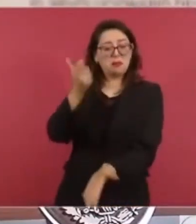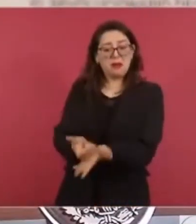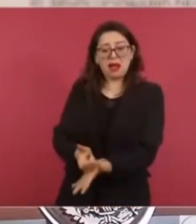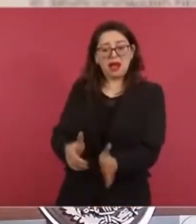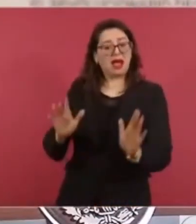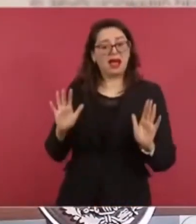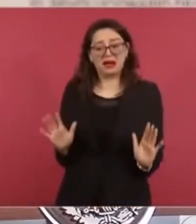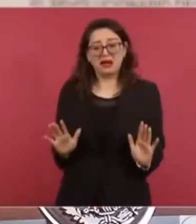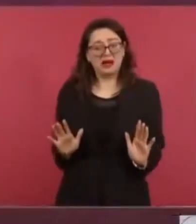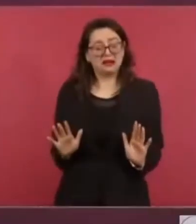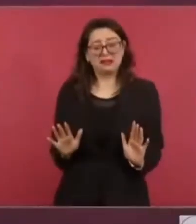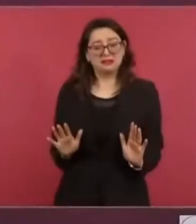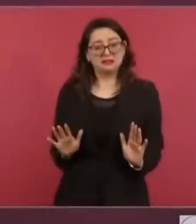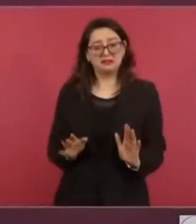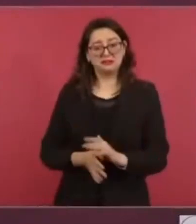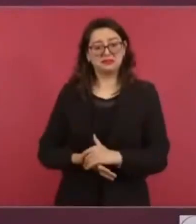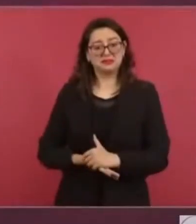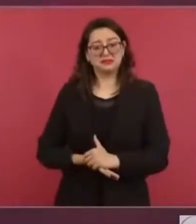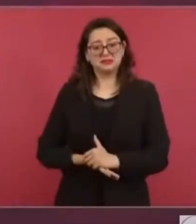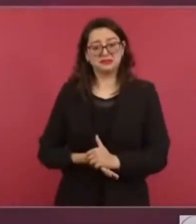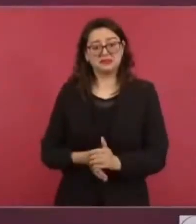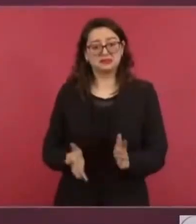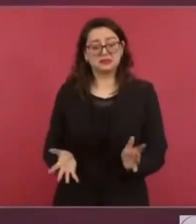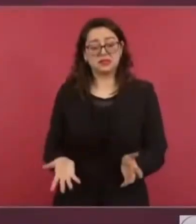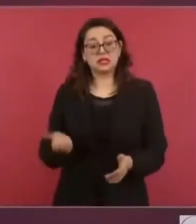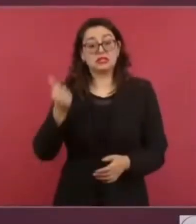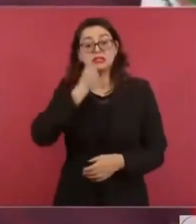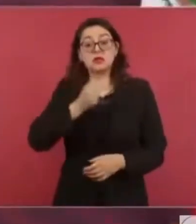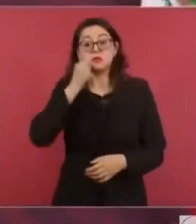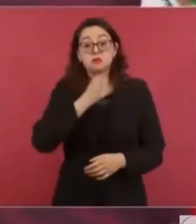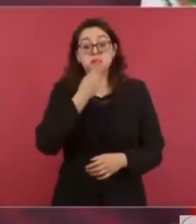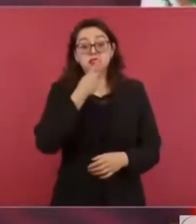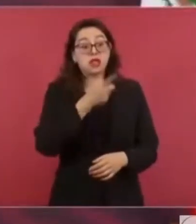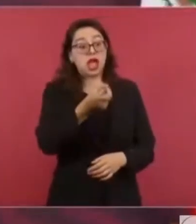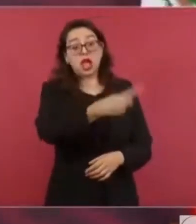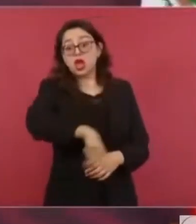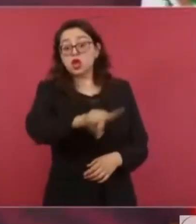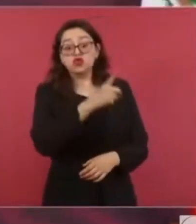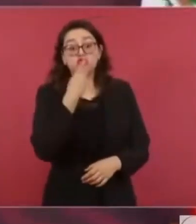Pero ven cómo siempre invocan el Estado de Derecho.